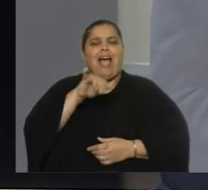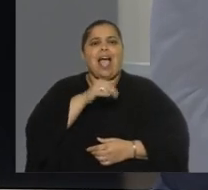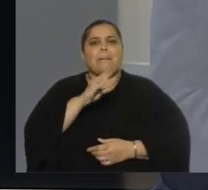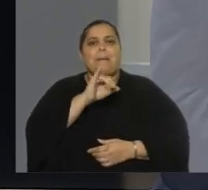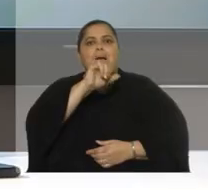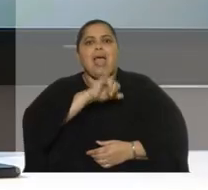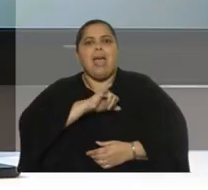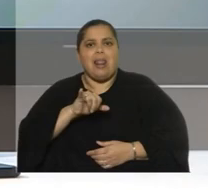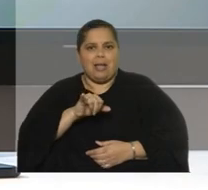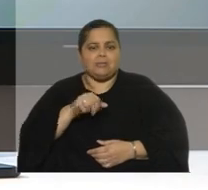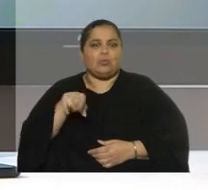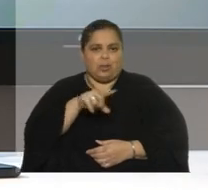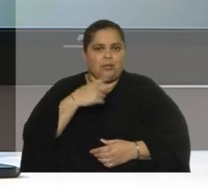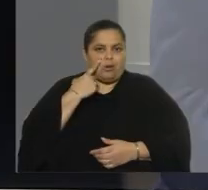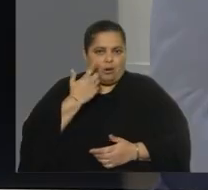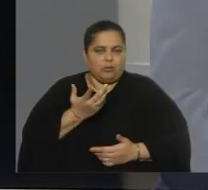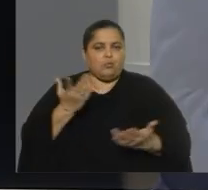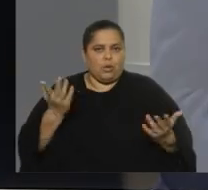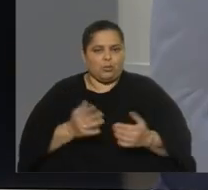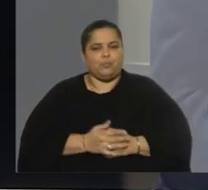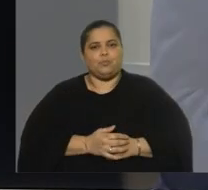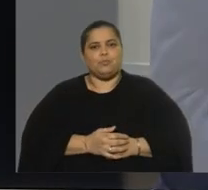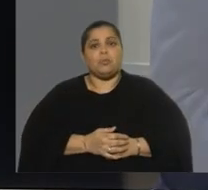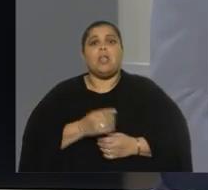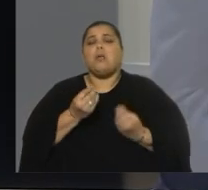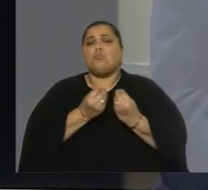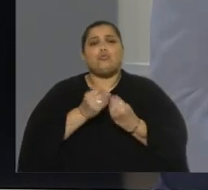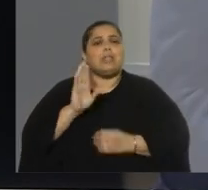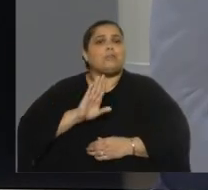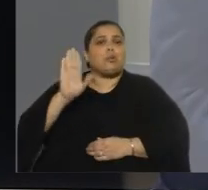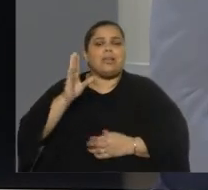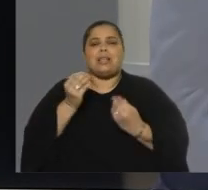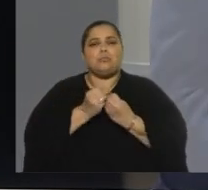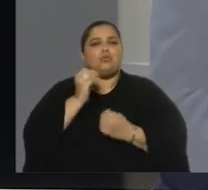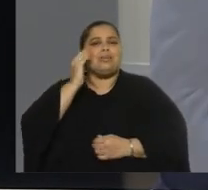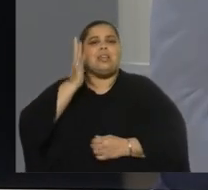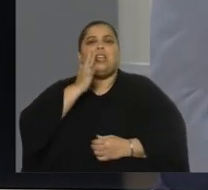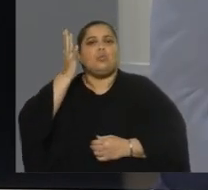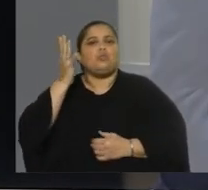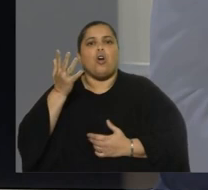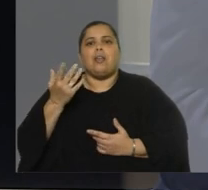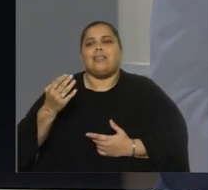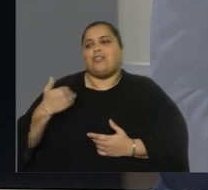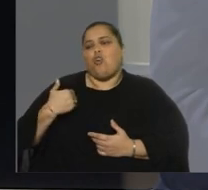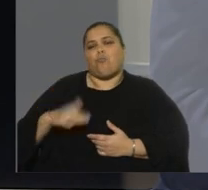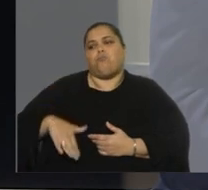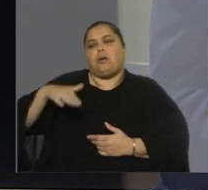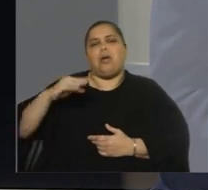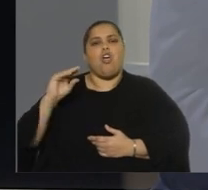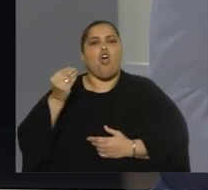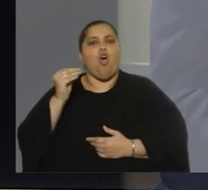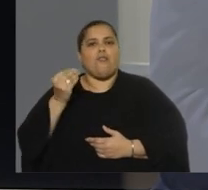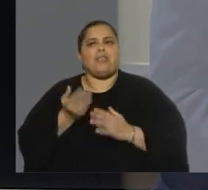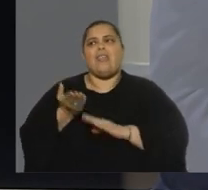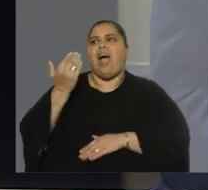escuchan, no. Bueno. Y muchas promesas y muchas ilusiones, desde que era muy jovencita, desde